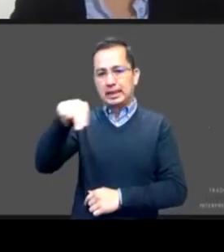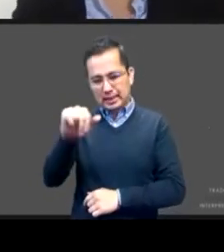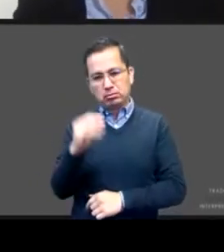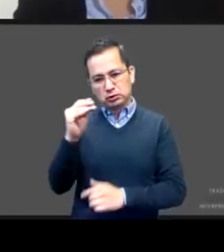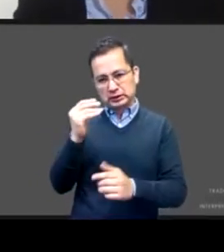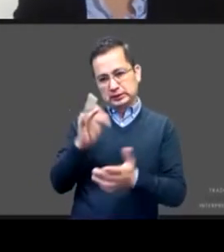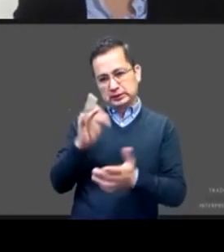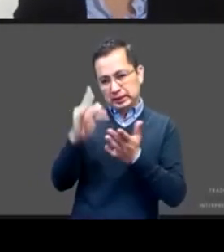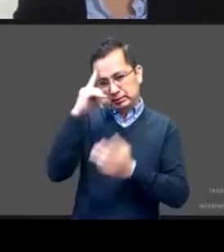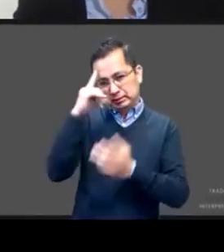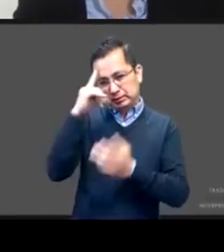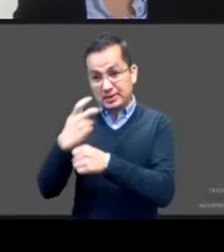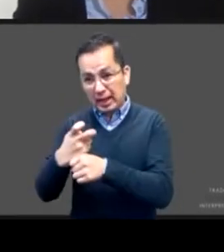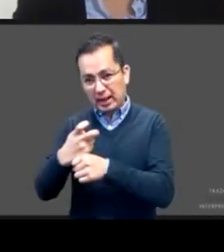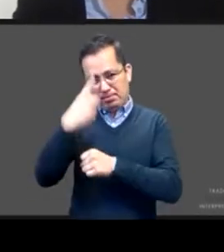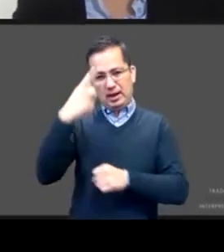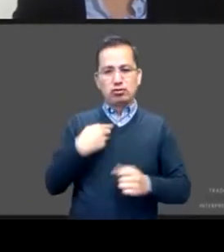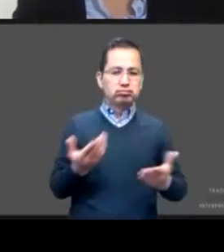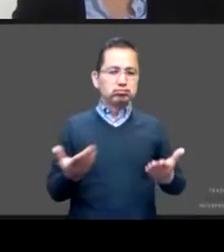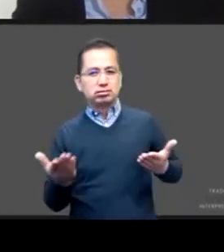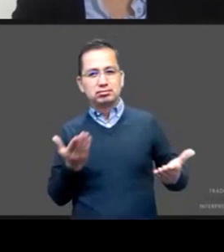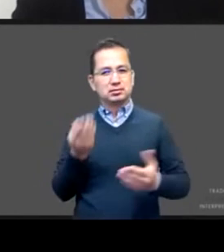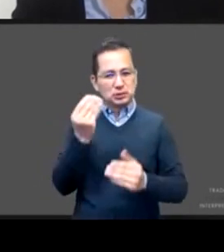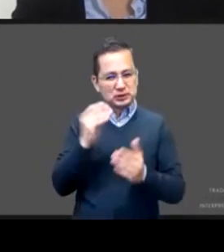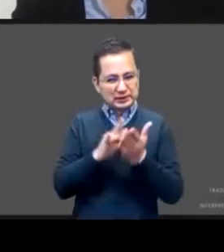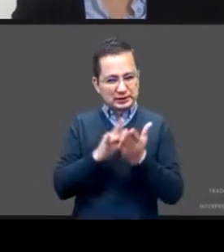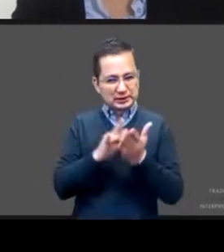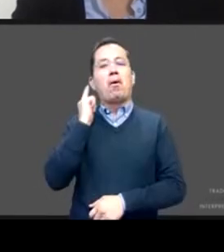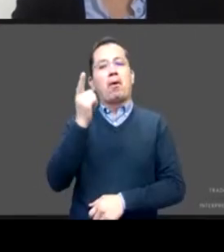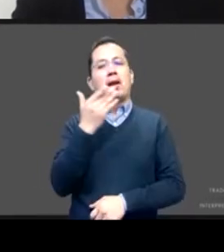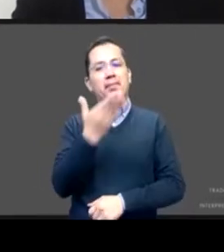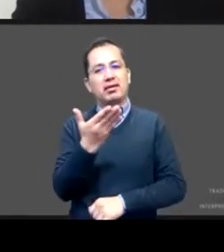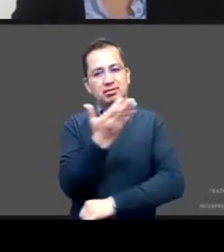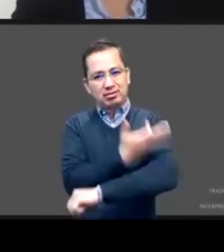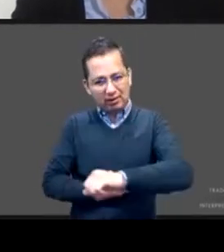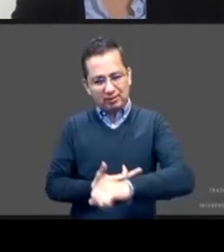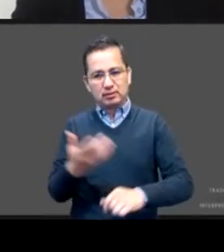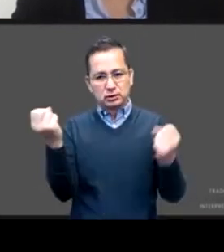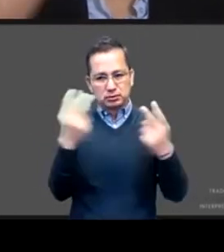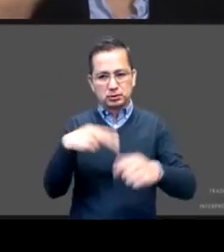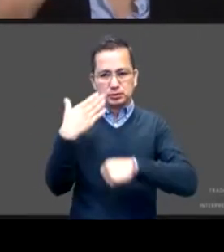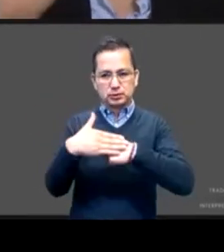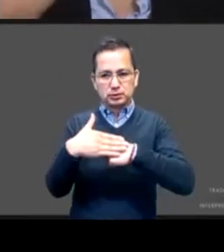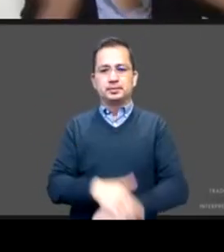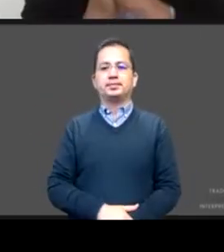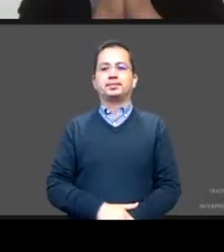reencontrarme con todas ustedes muchas gracias tengan excelente tarde hasta luego gracias